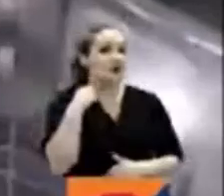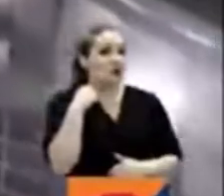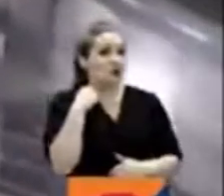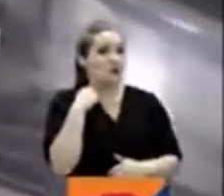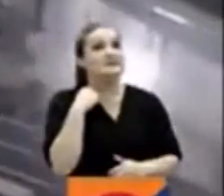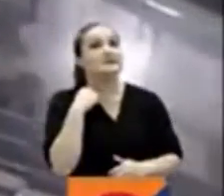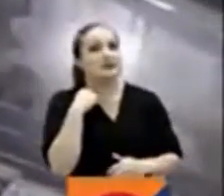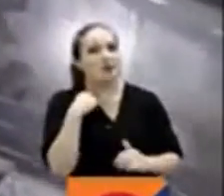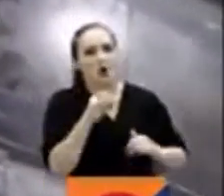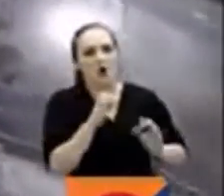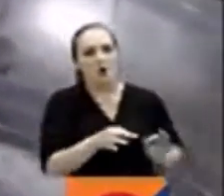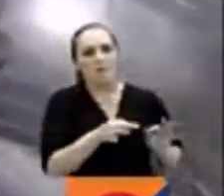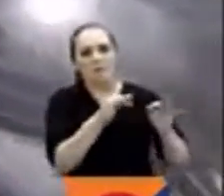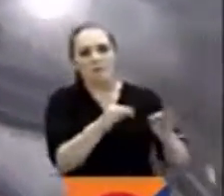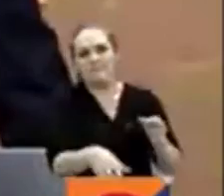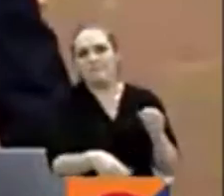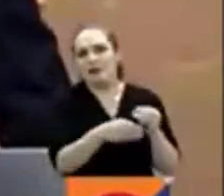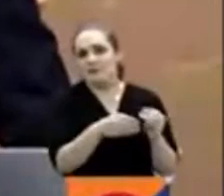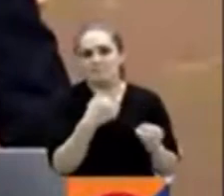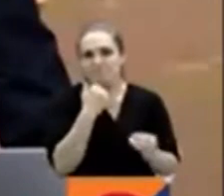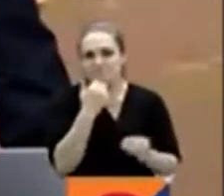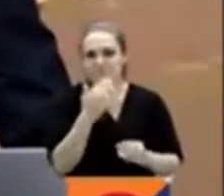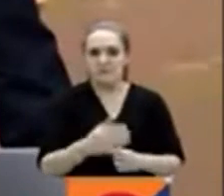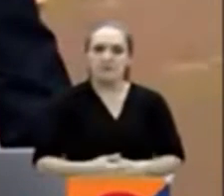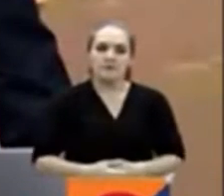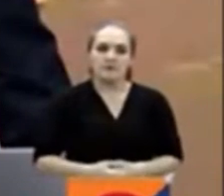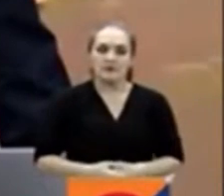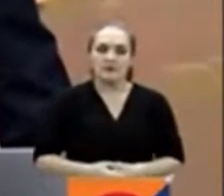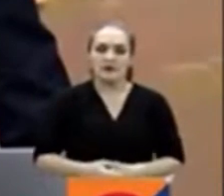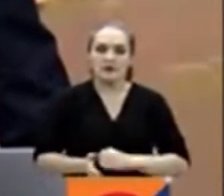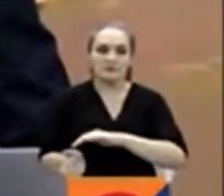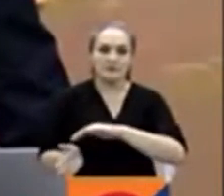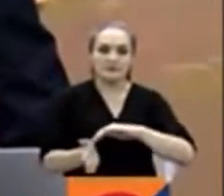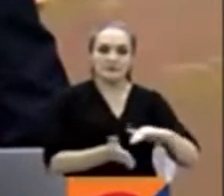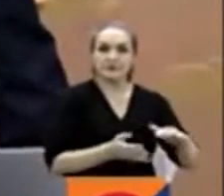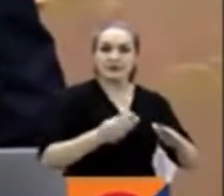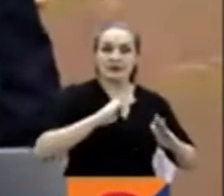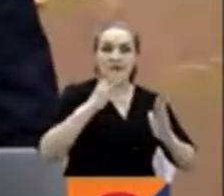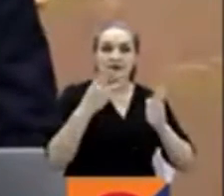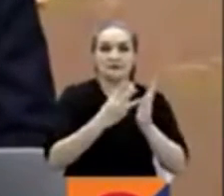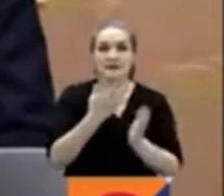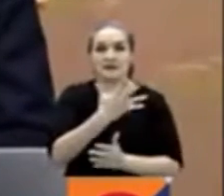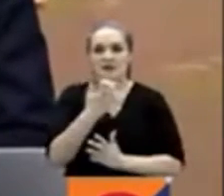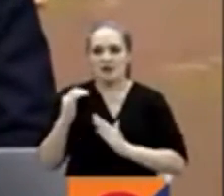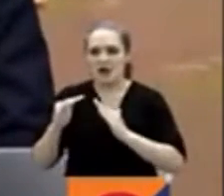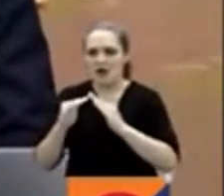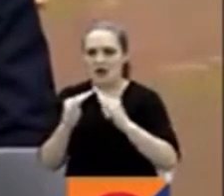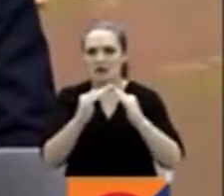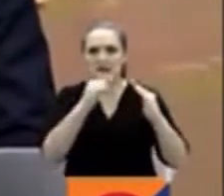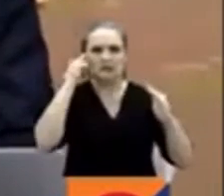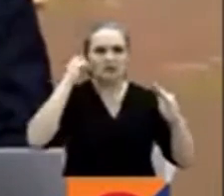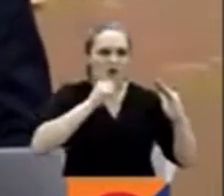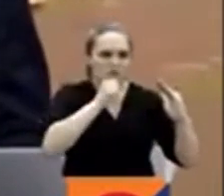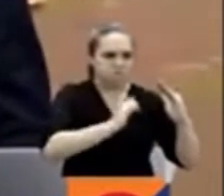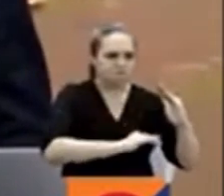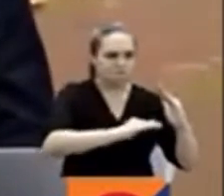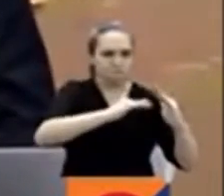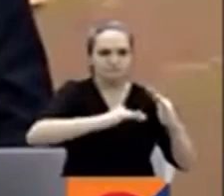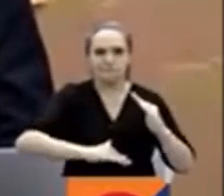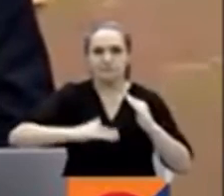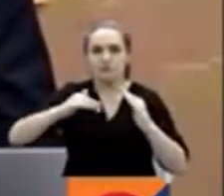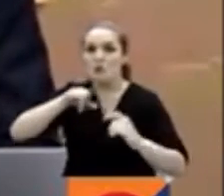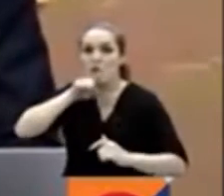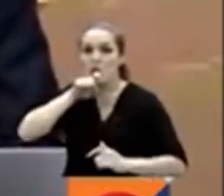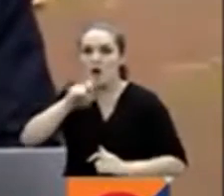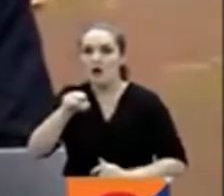o si requiere pruebas adicionales. 3.500 viviendas están en riesgo de inundación y deslizamientos en Bucaramanga. En Santander